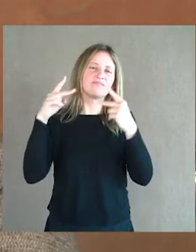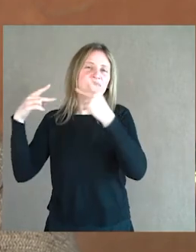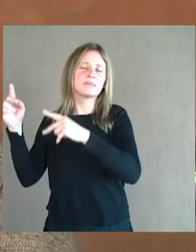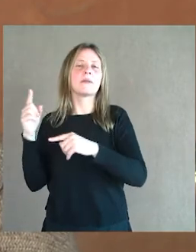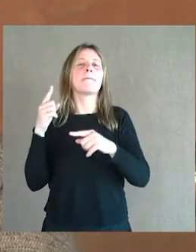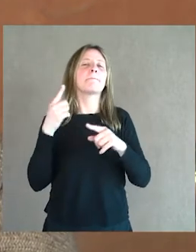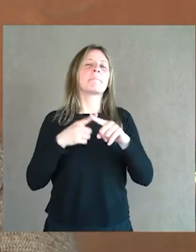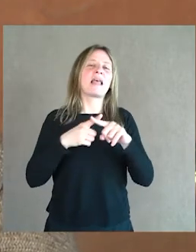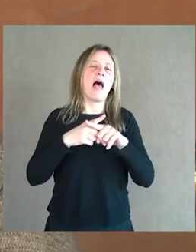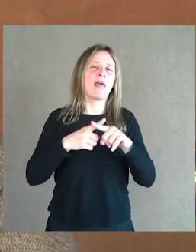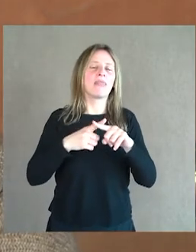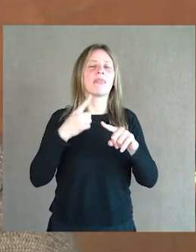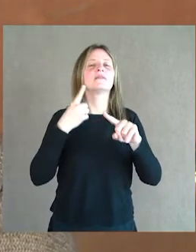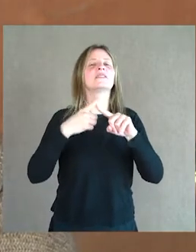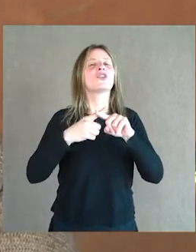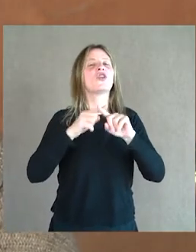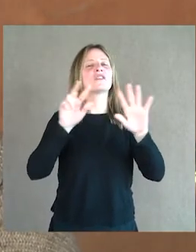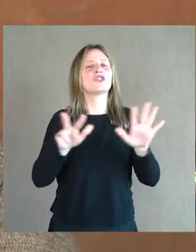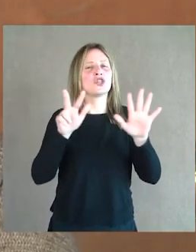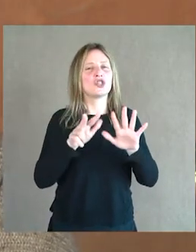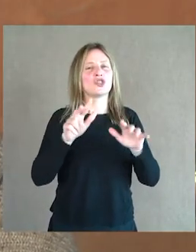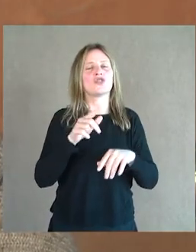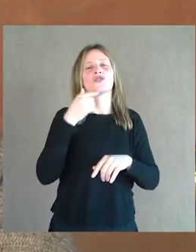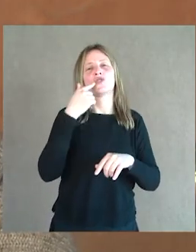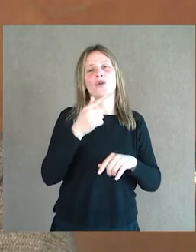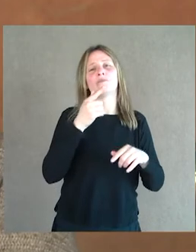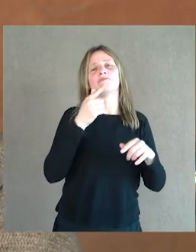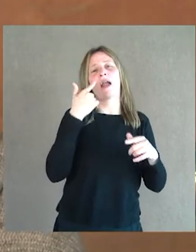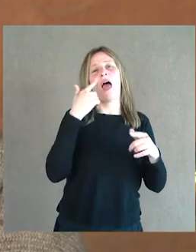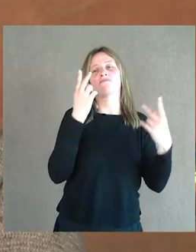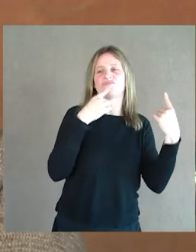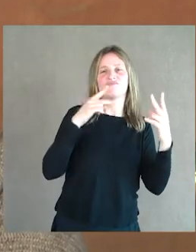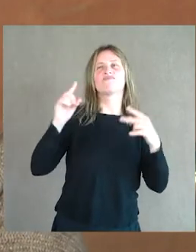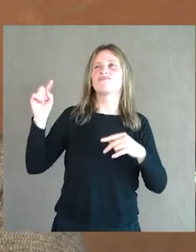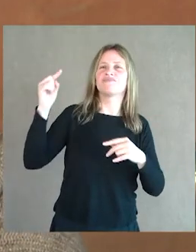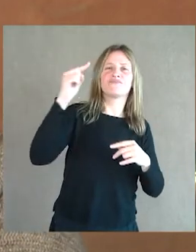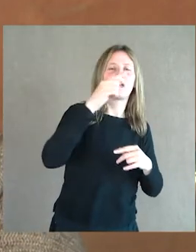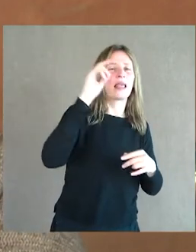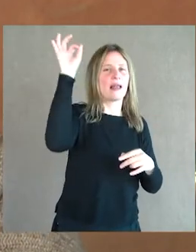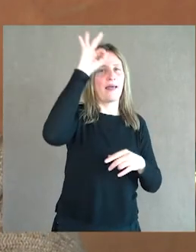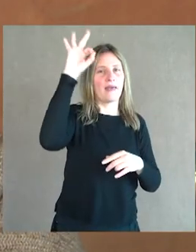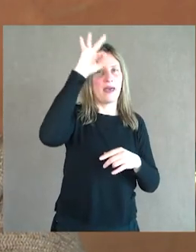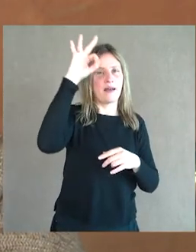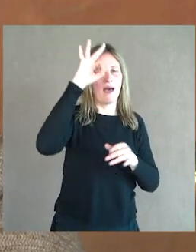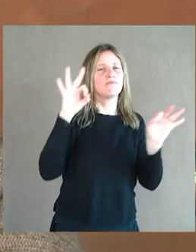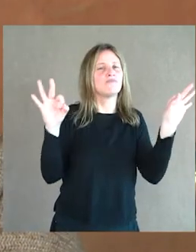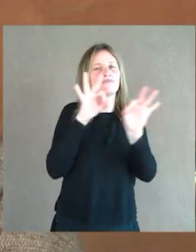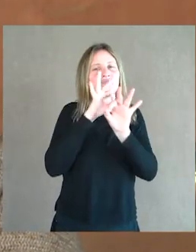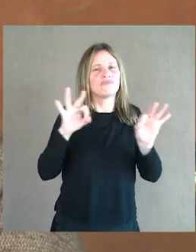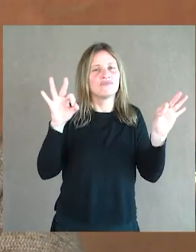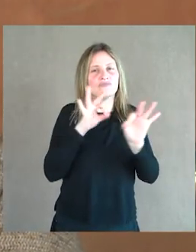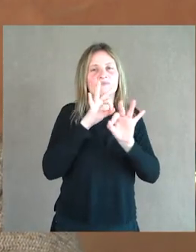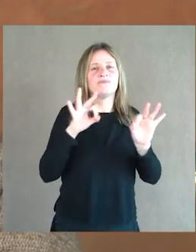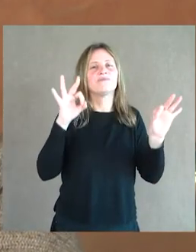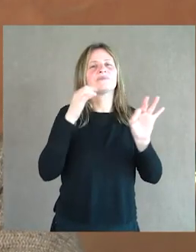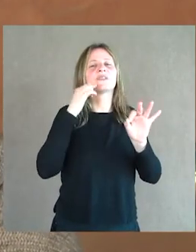del siglo XVIII, una gira por Inglaterra, y esta obra fue interpretada